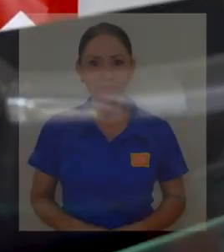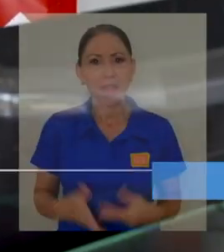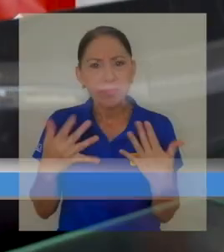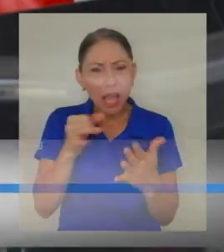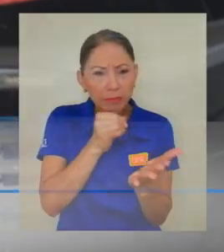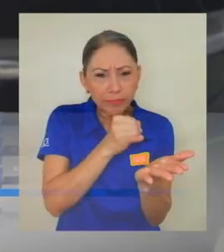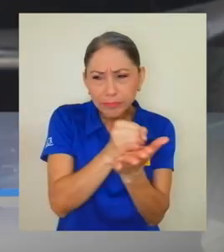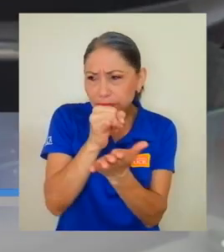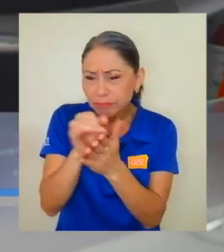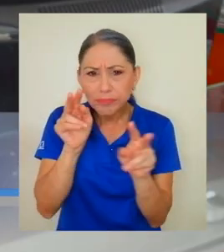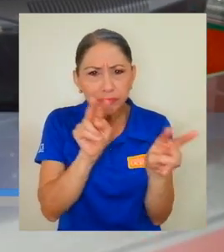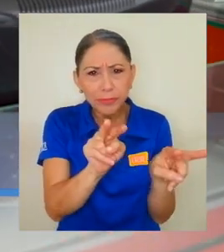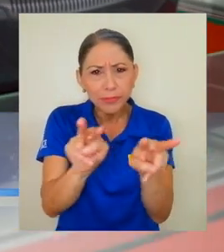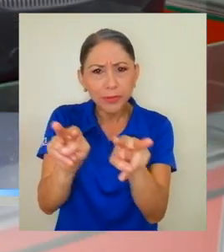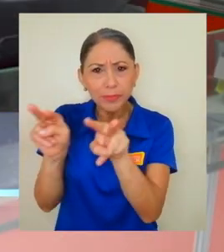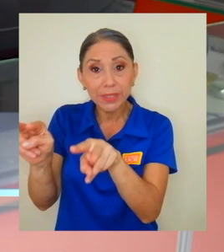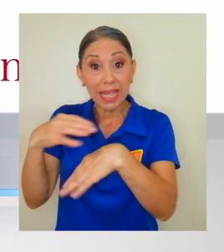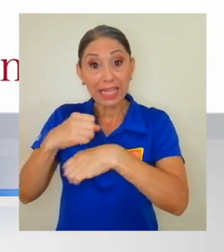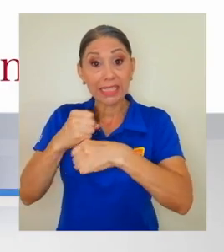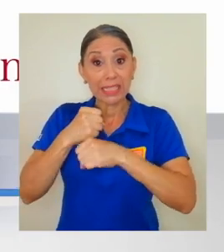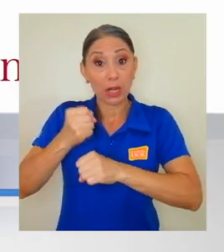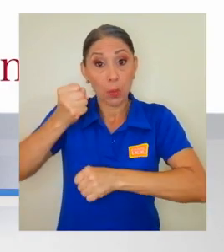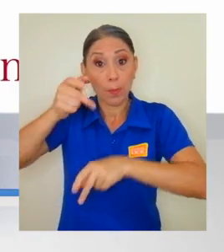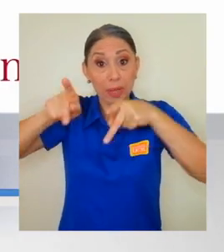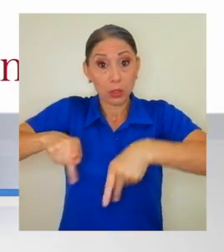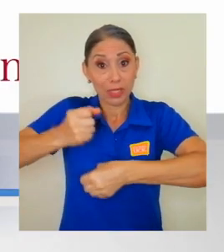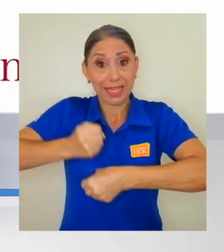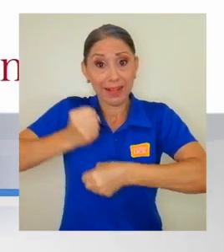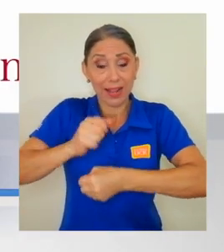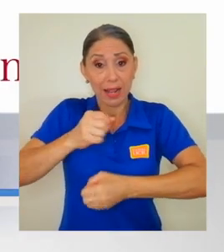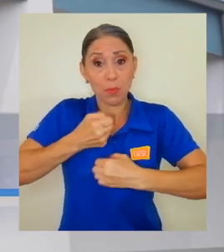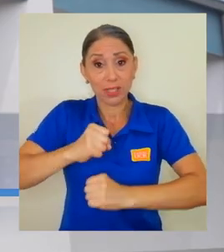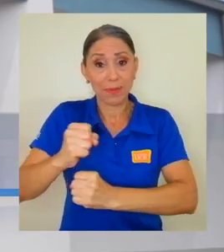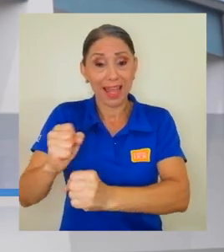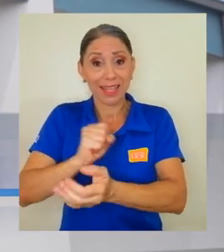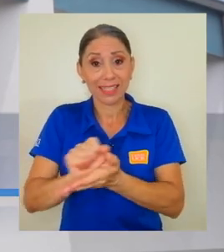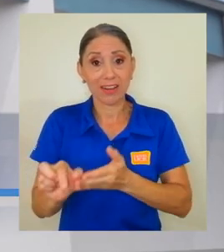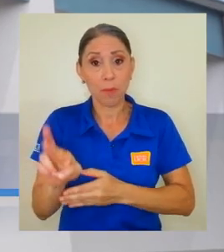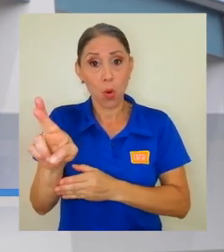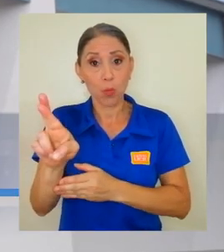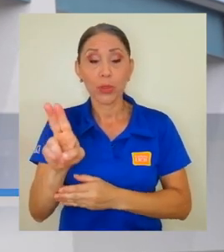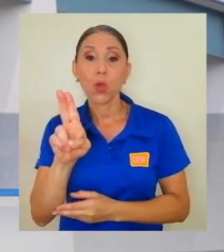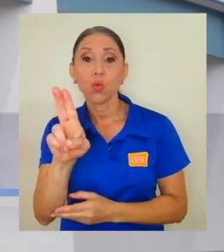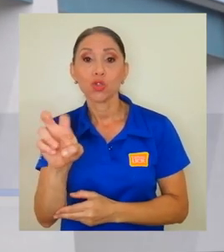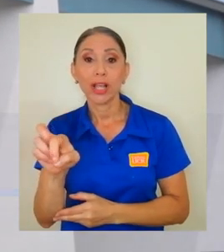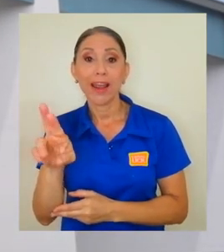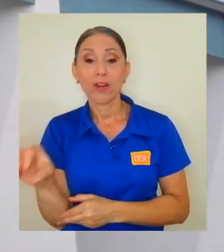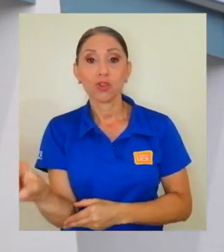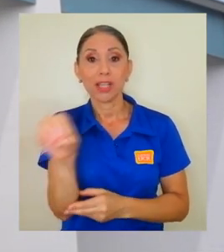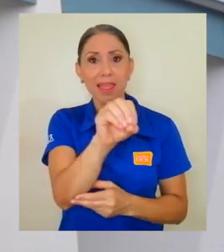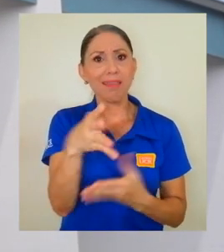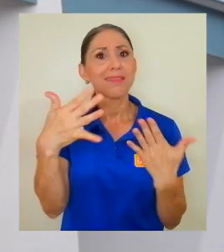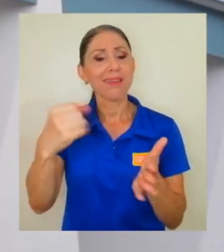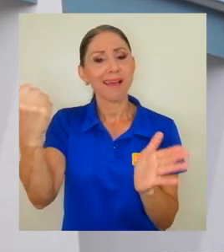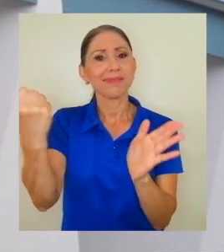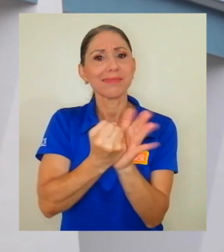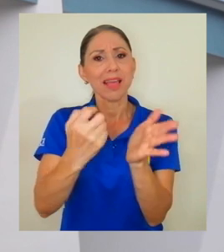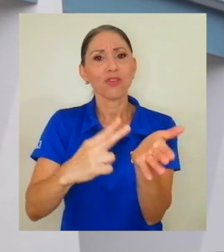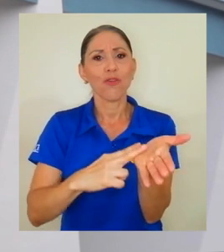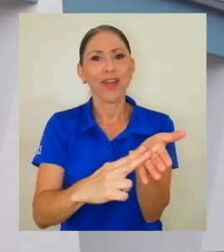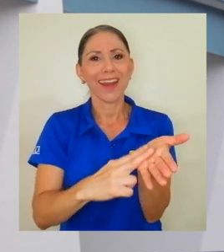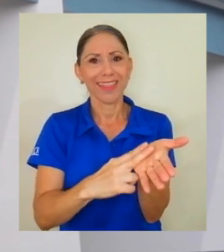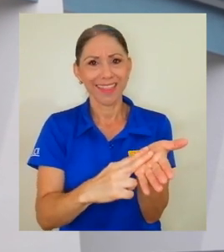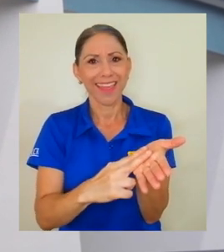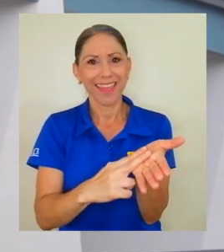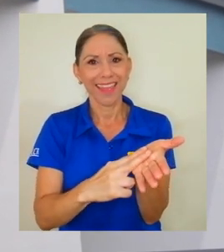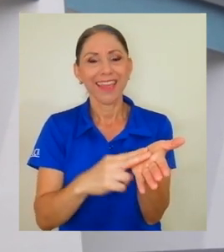Tras una inspección realizada por funcionarios de la Municipalidad de San Ramón, la sede de occidente de la UCR obtuvo el sello verde